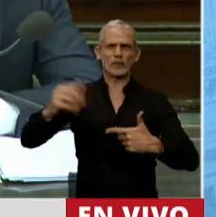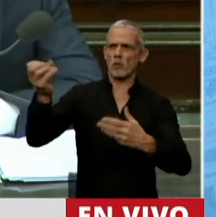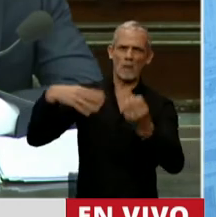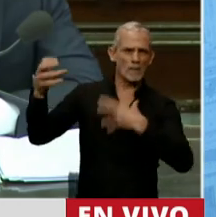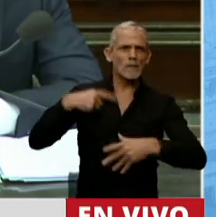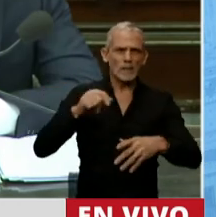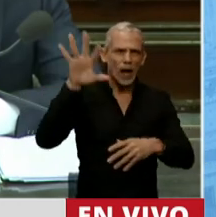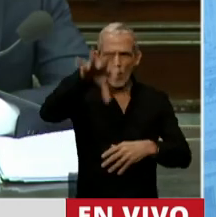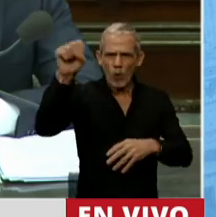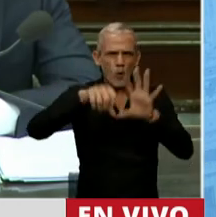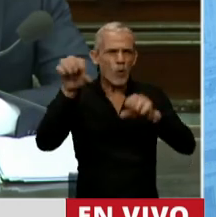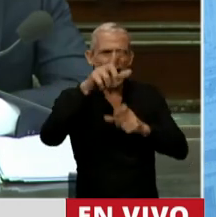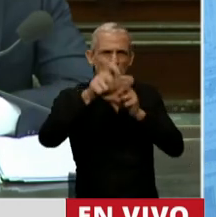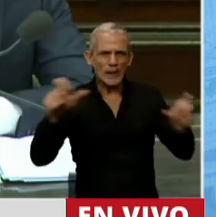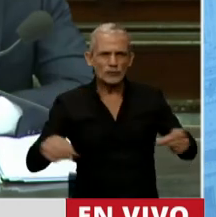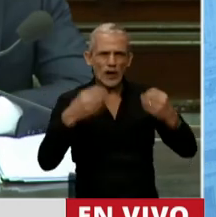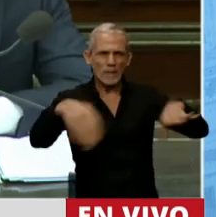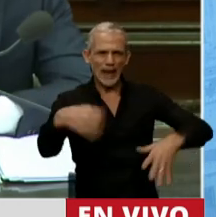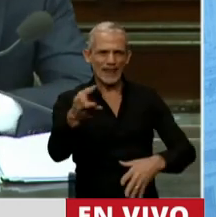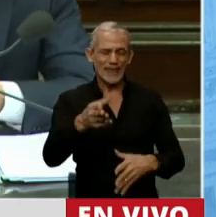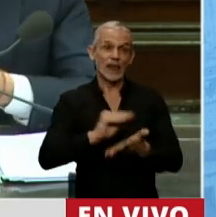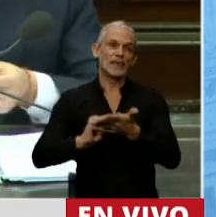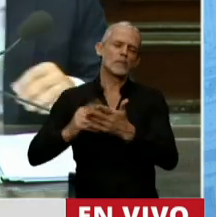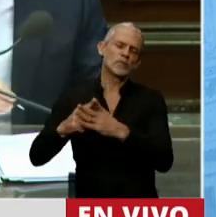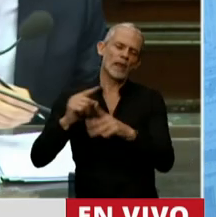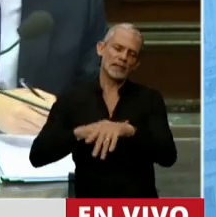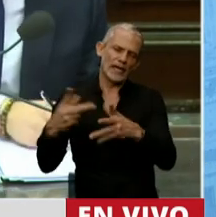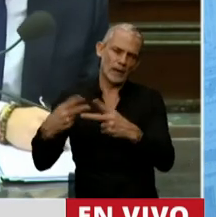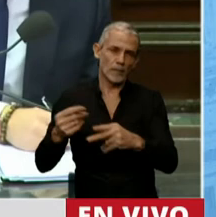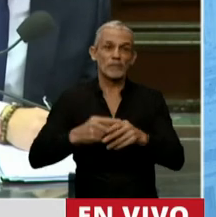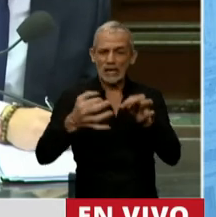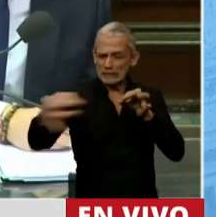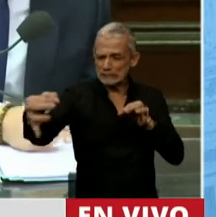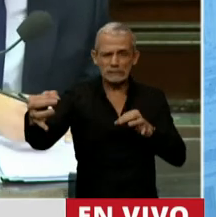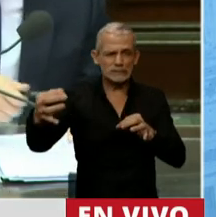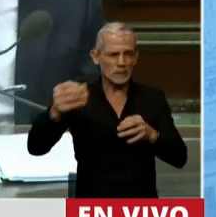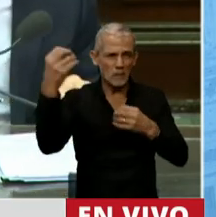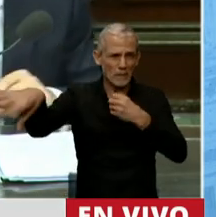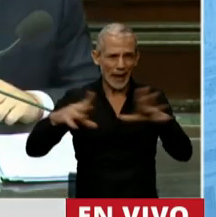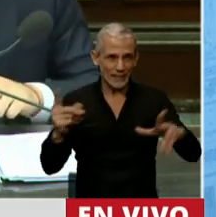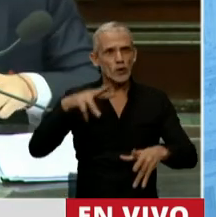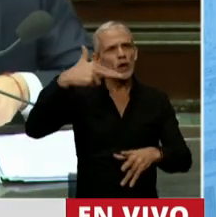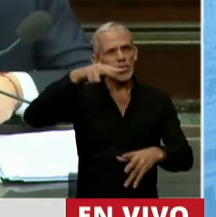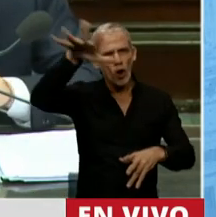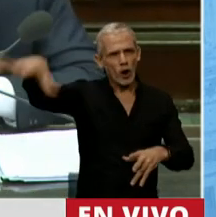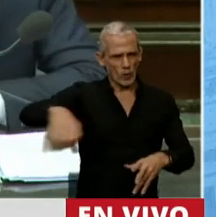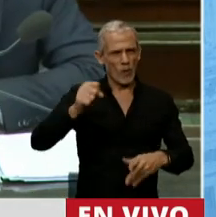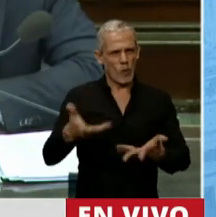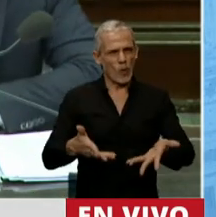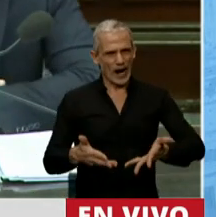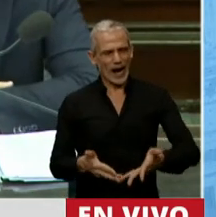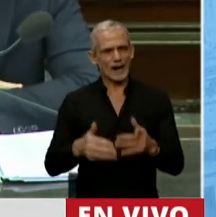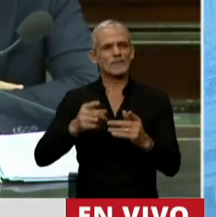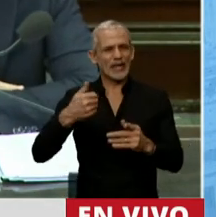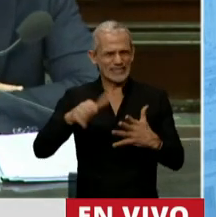rescatar personas, rescatar gente que estaban en parajes olvidados. Bueno, redondeo, señor presidente. Quiero